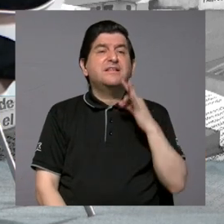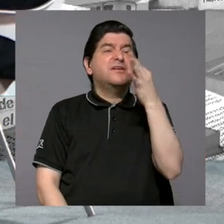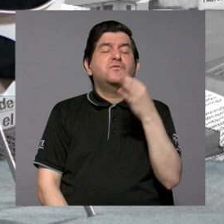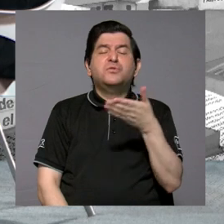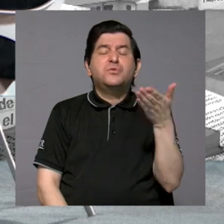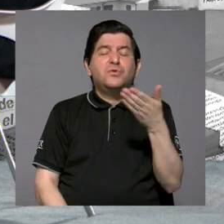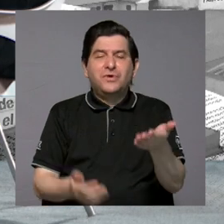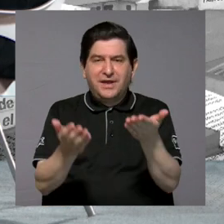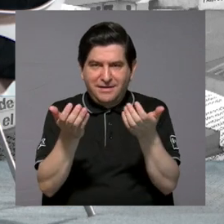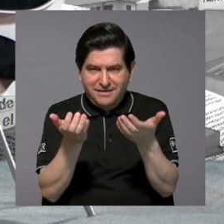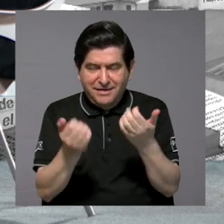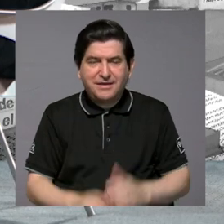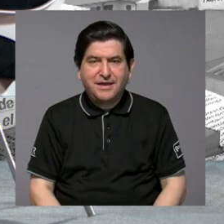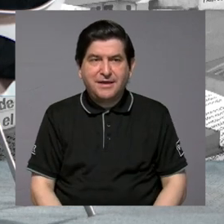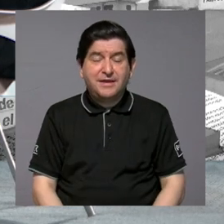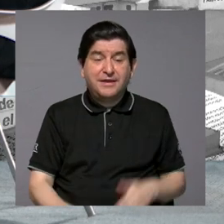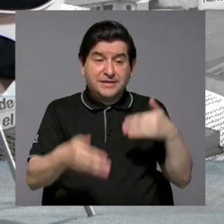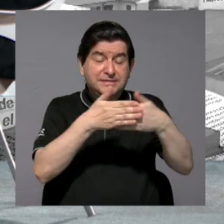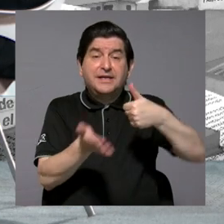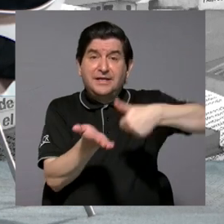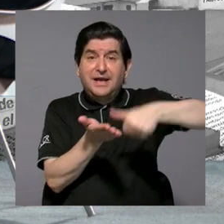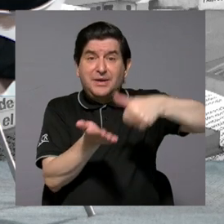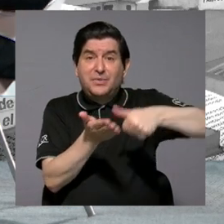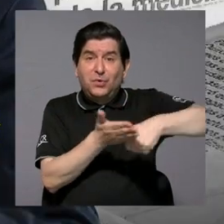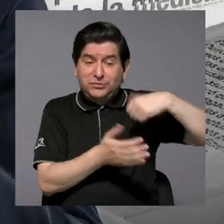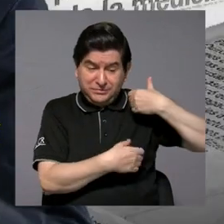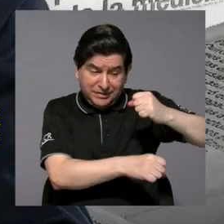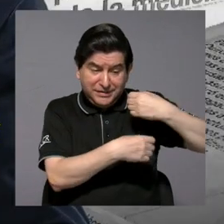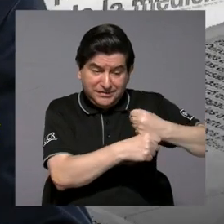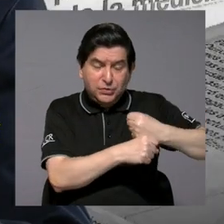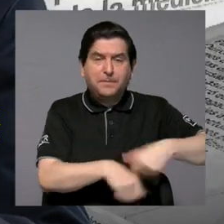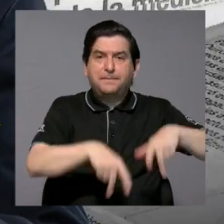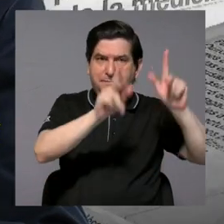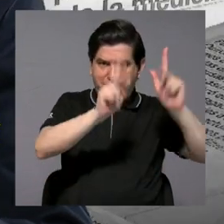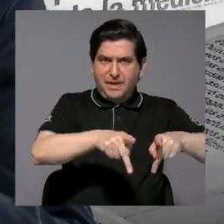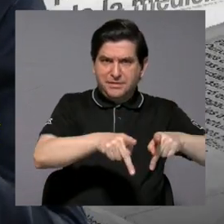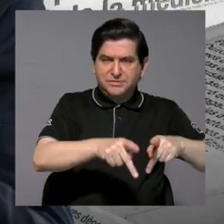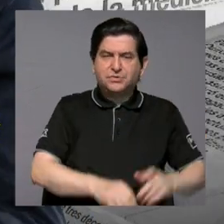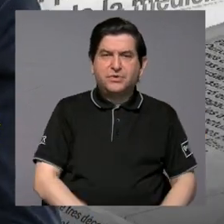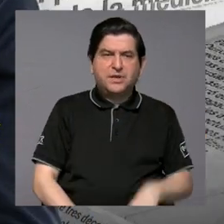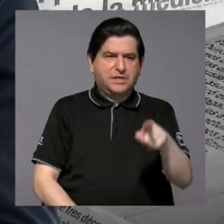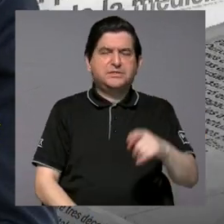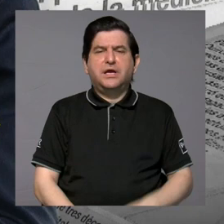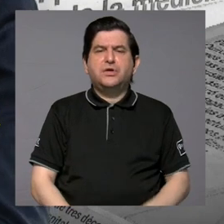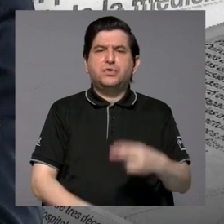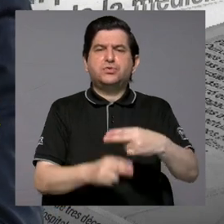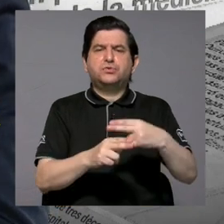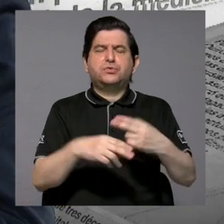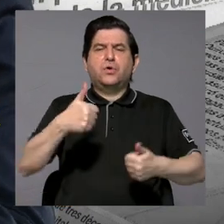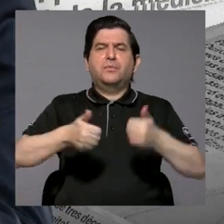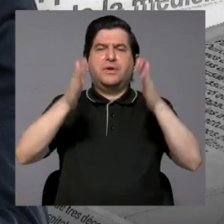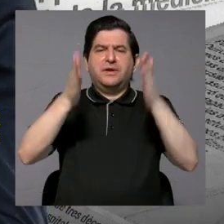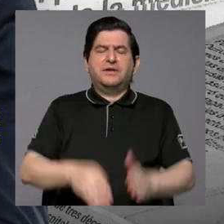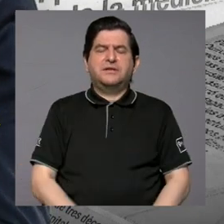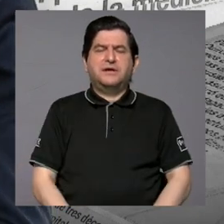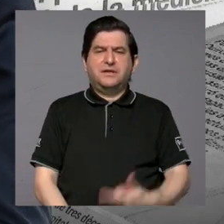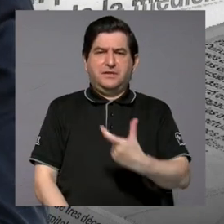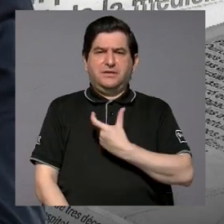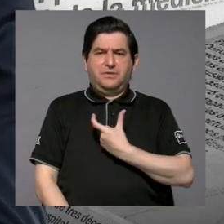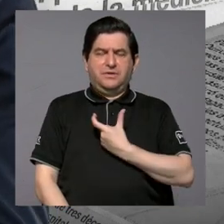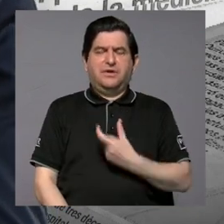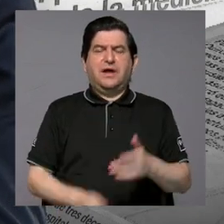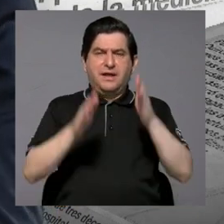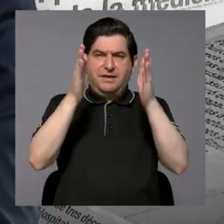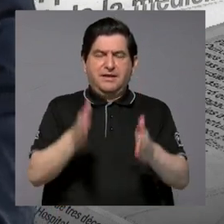Ahora que se aproximan las elecciones municipales, bueno, entonces, esas personas que quieren postular su nombre para ser alcaldes, alcaldesas,